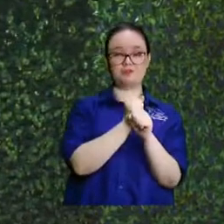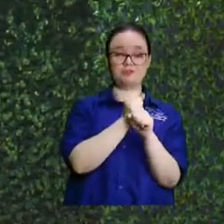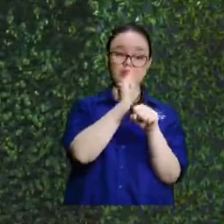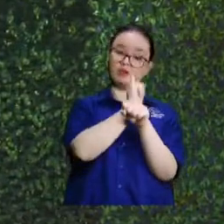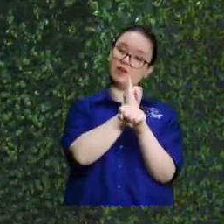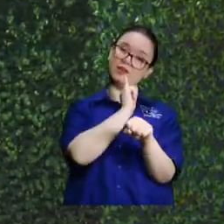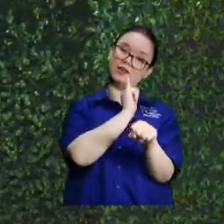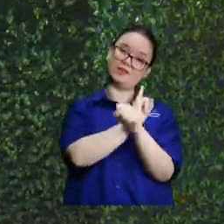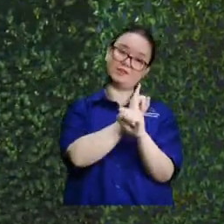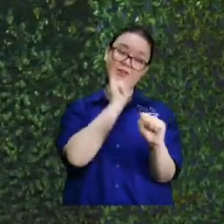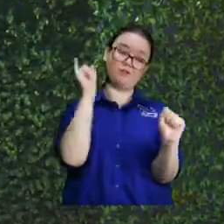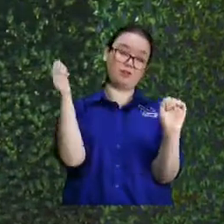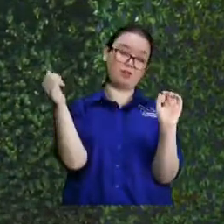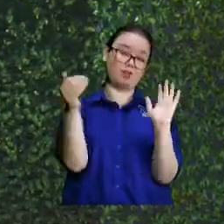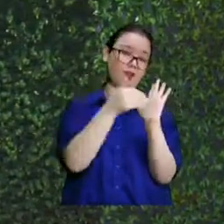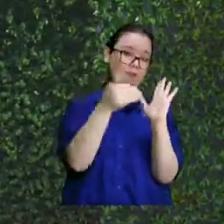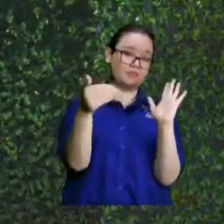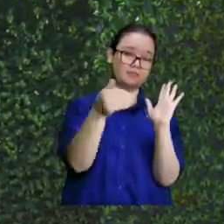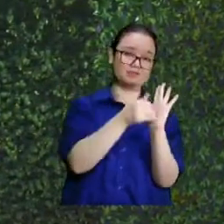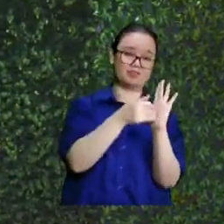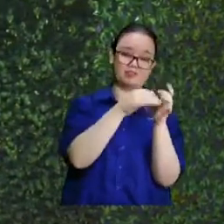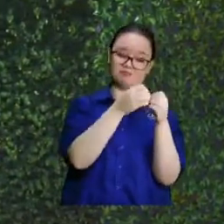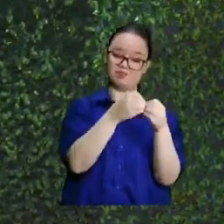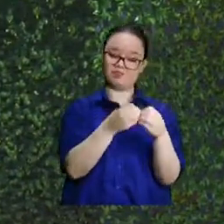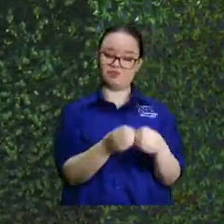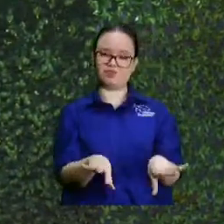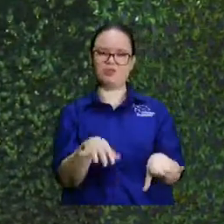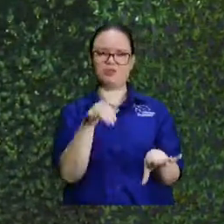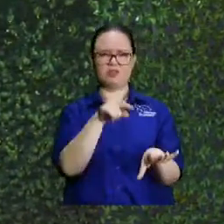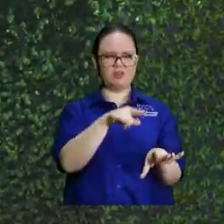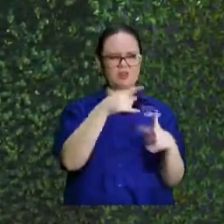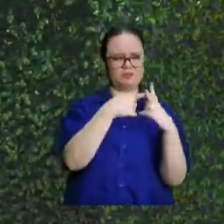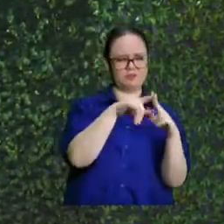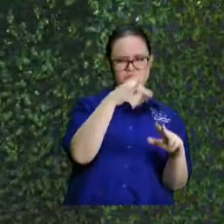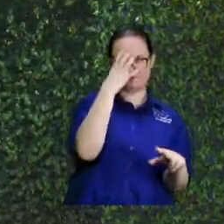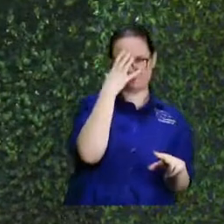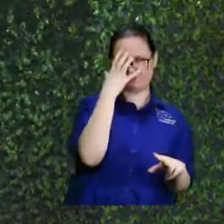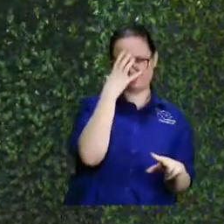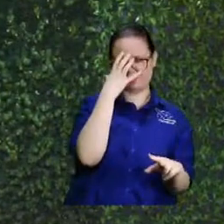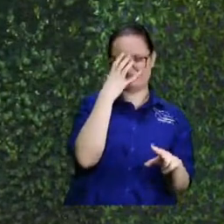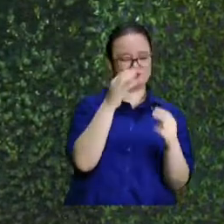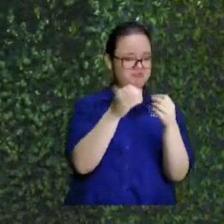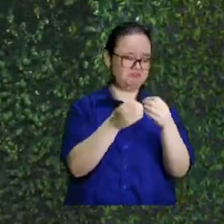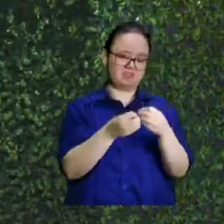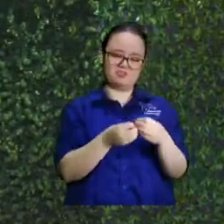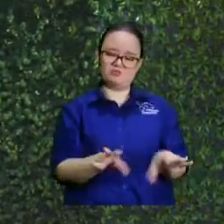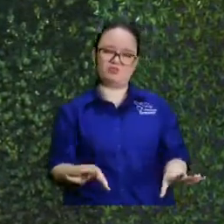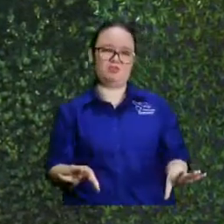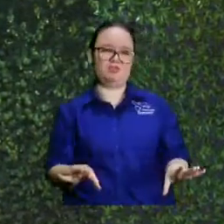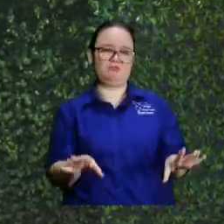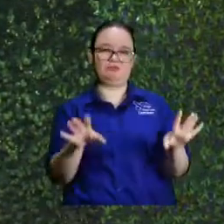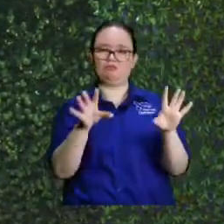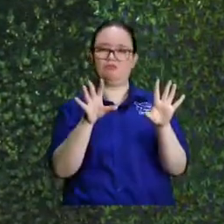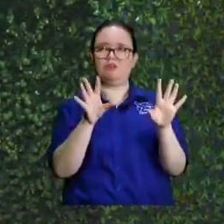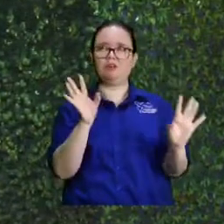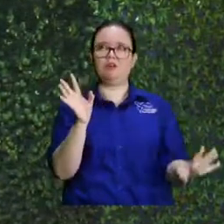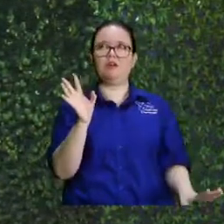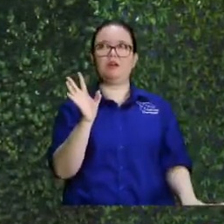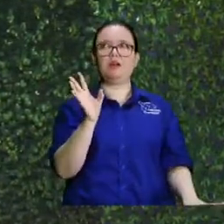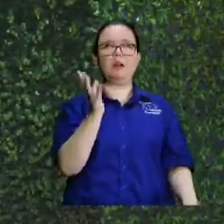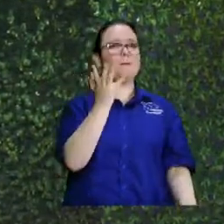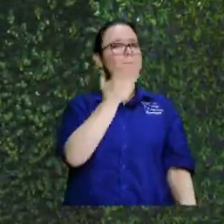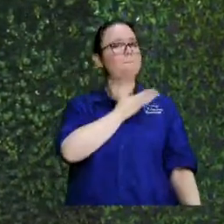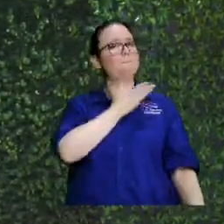iglesia cristiana se desvió, se babilonizó. Se hizo pedazos, se hizo trizas. Las herejías se